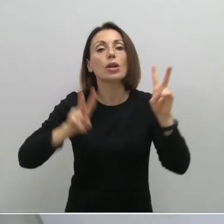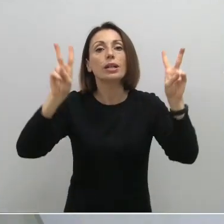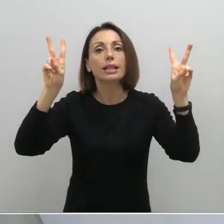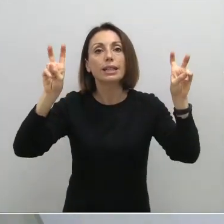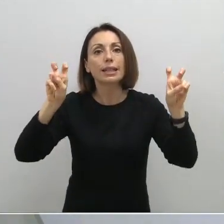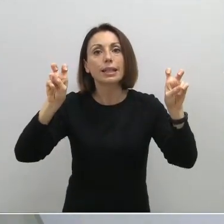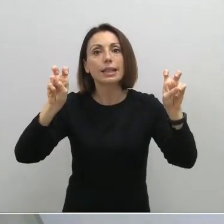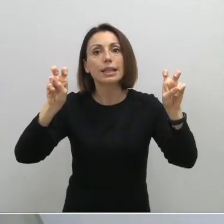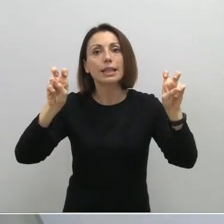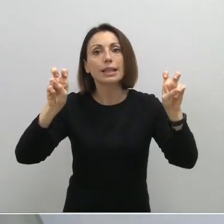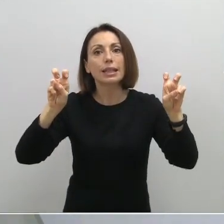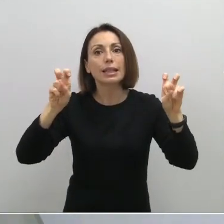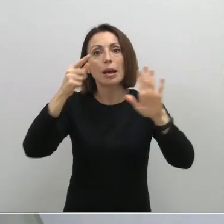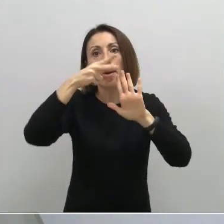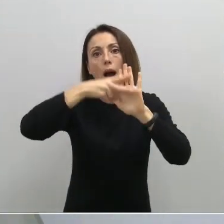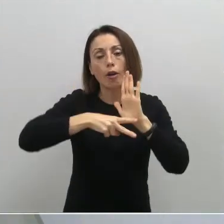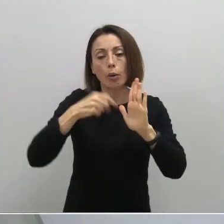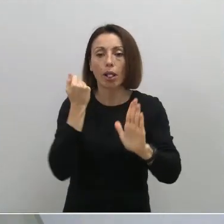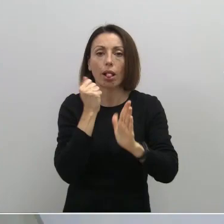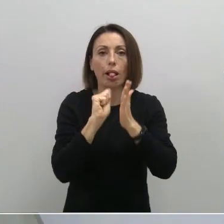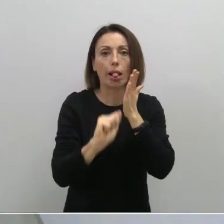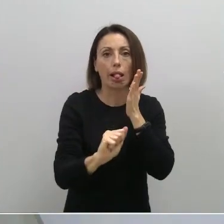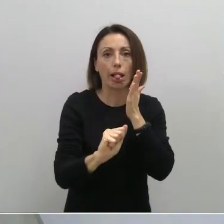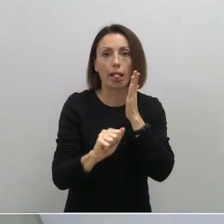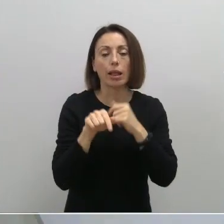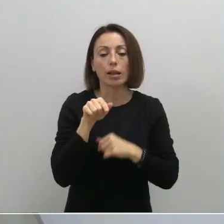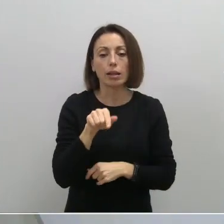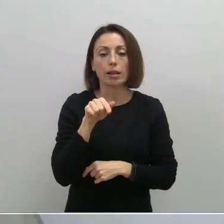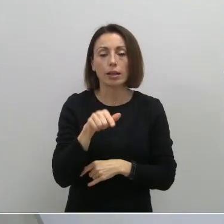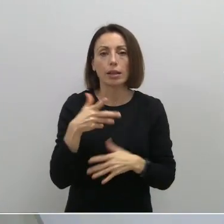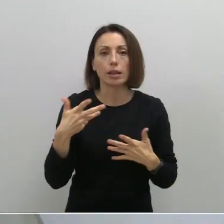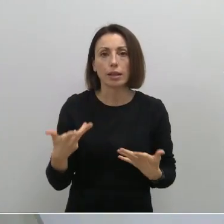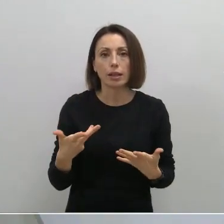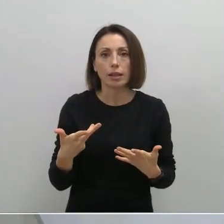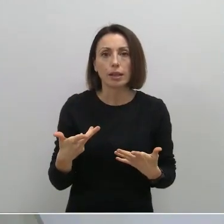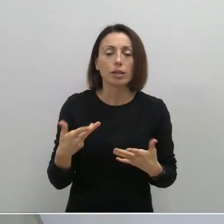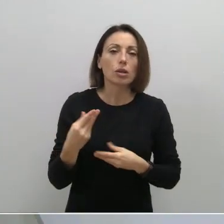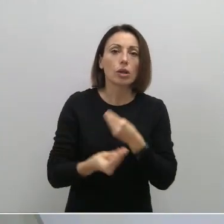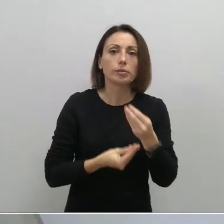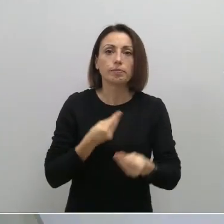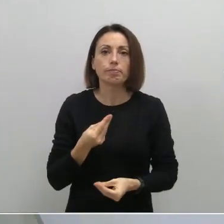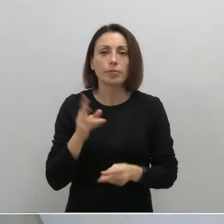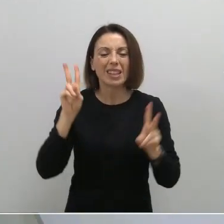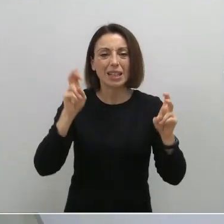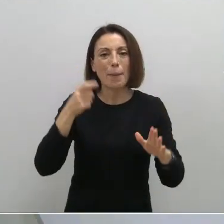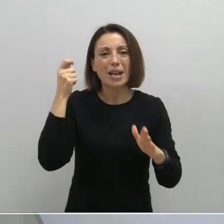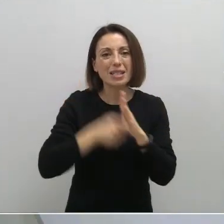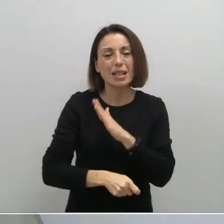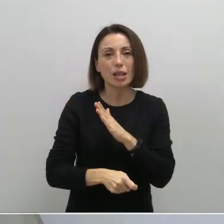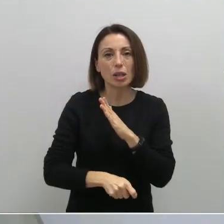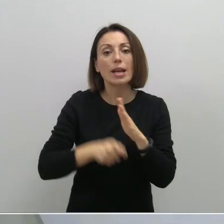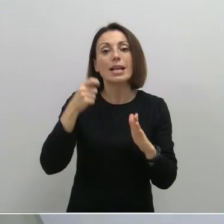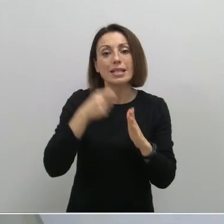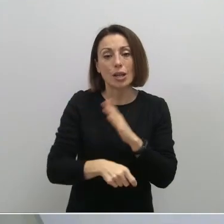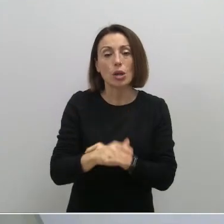saltarse todo tipo de normativas y yo creo que se hacen llegar las tablas gabinete con las sanciones y realmente hay muchas